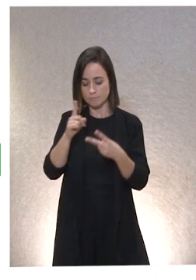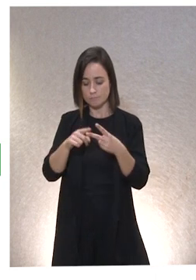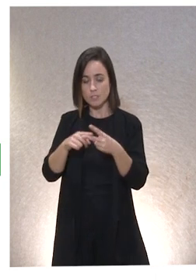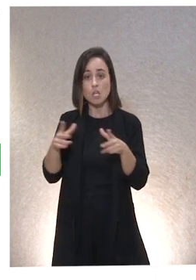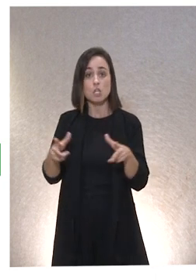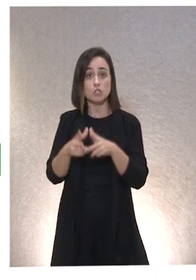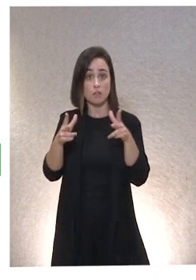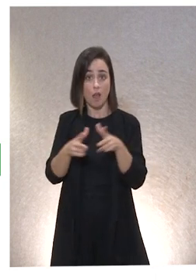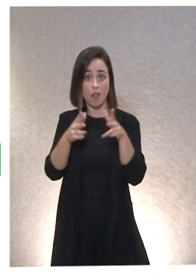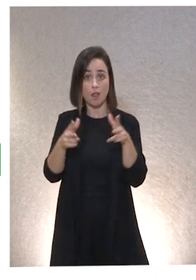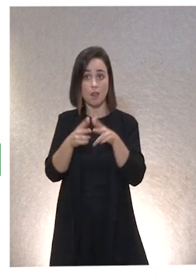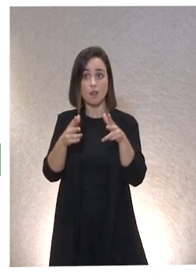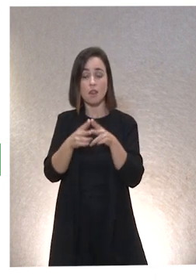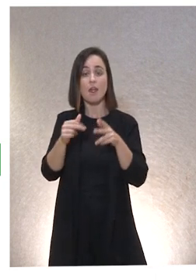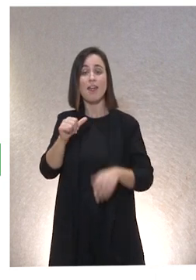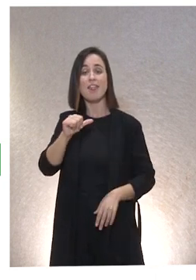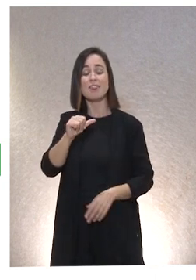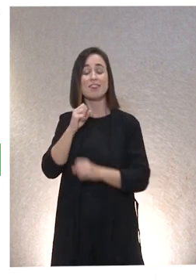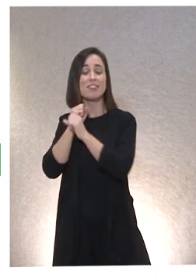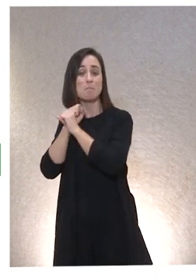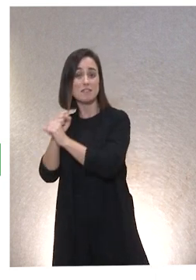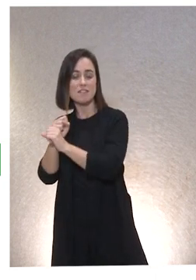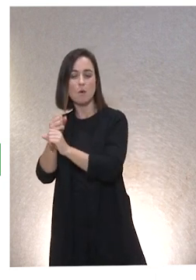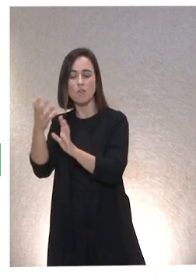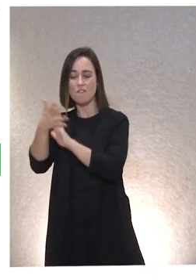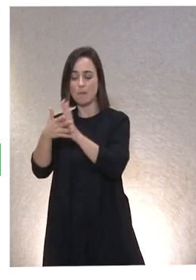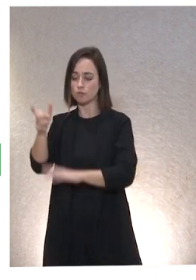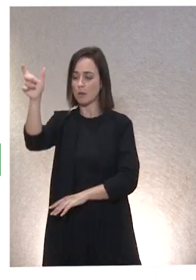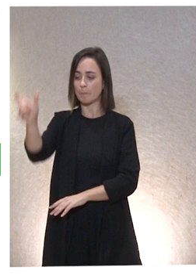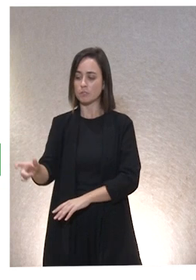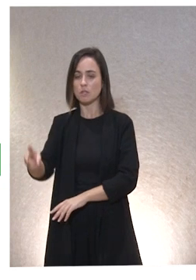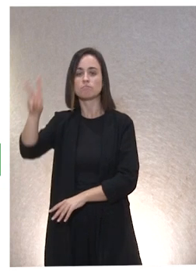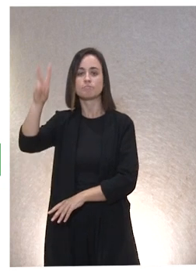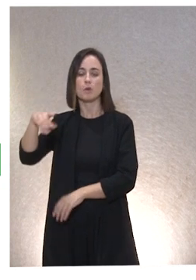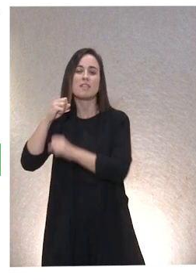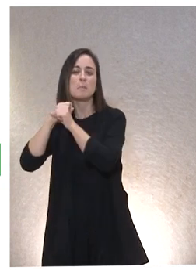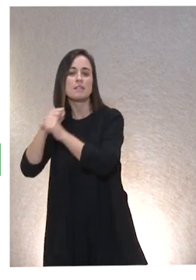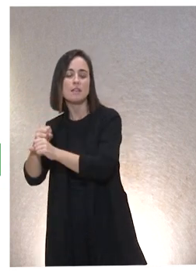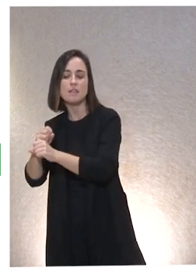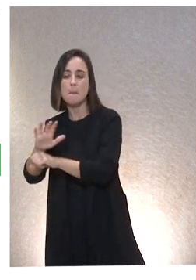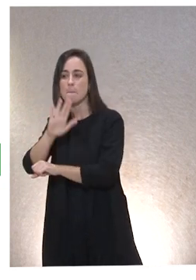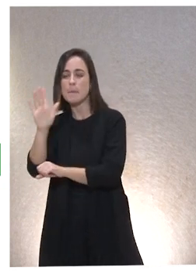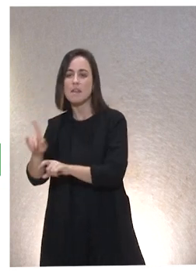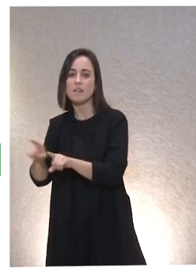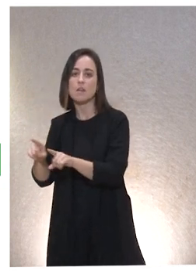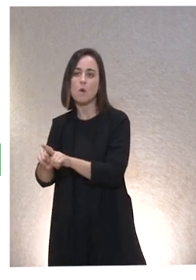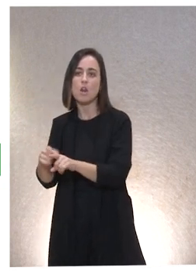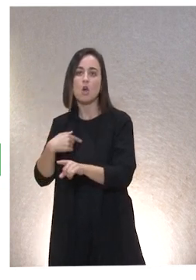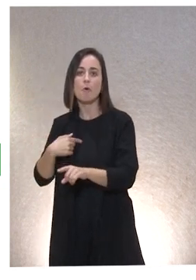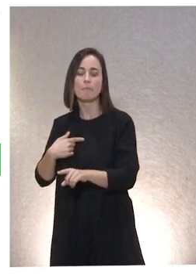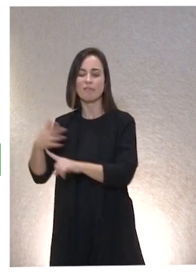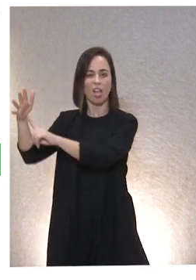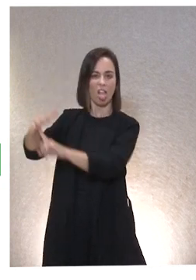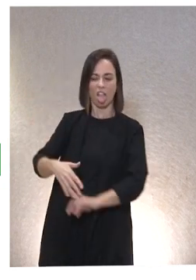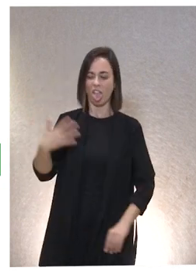dependencia como, la dependencia esa que se dice, esta persona es dependiente, se percibe la limitación de la dependencia como minusvalor.